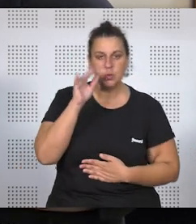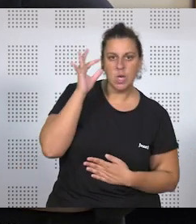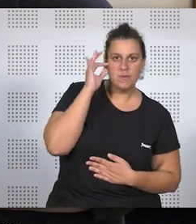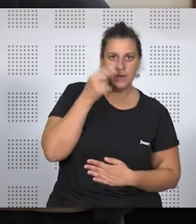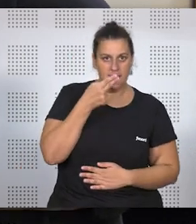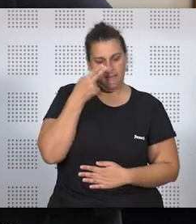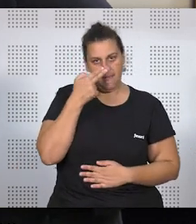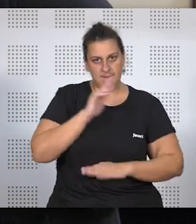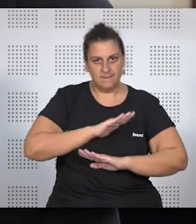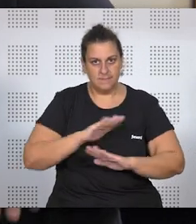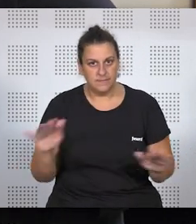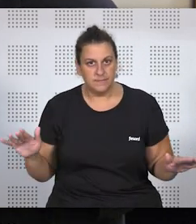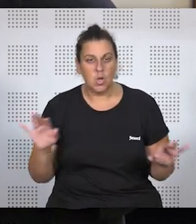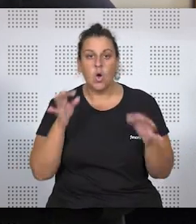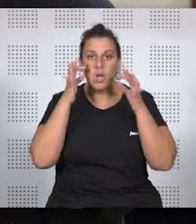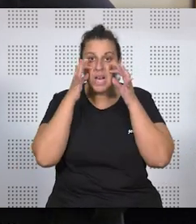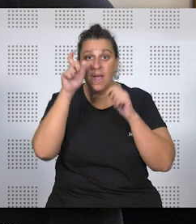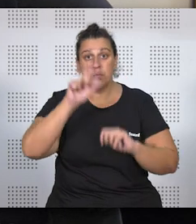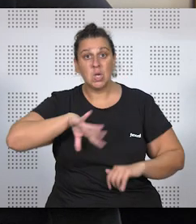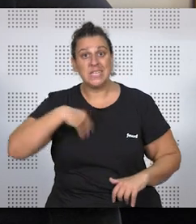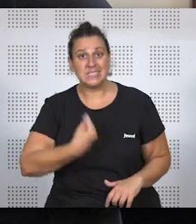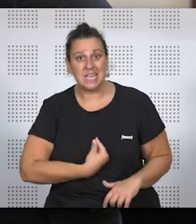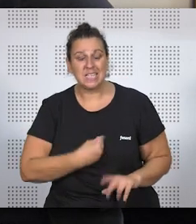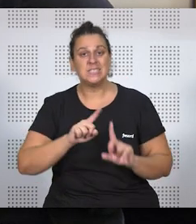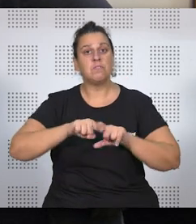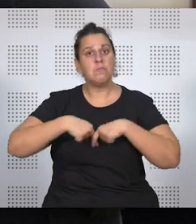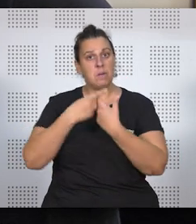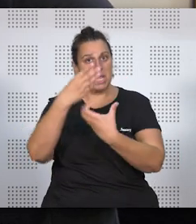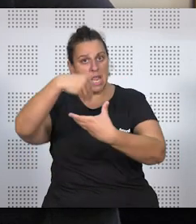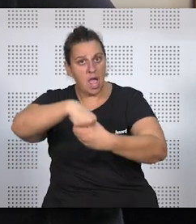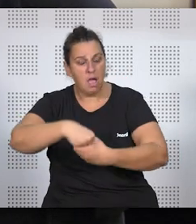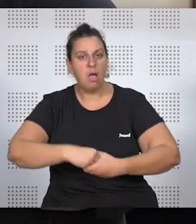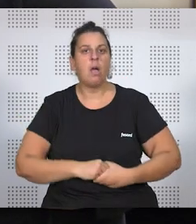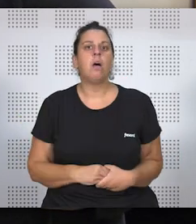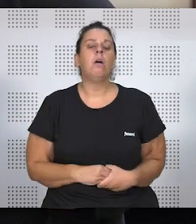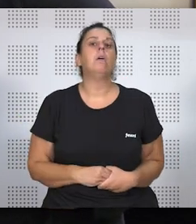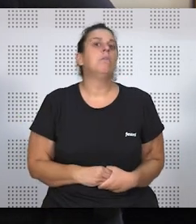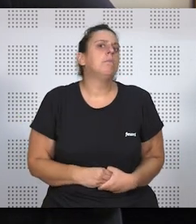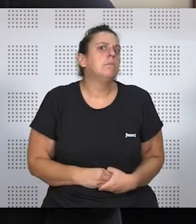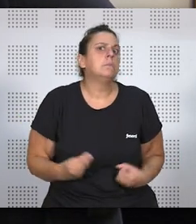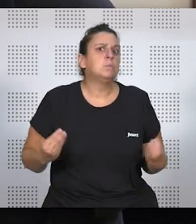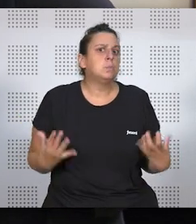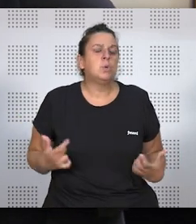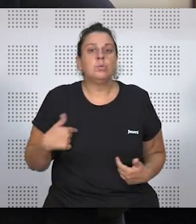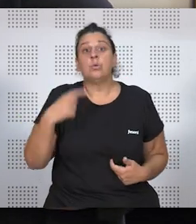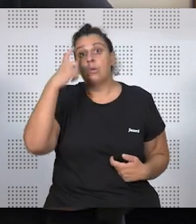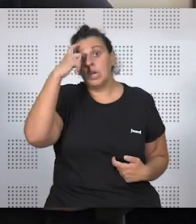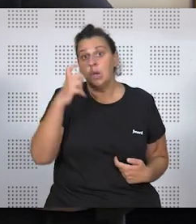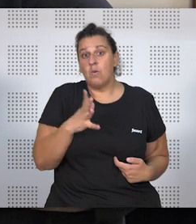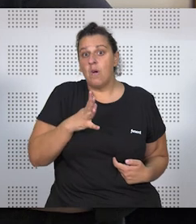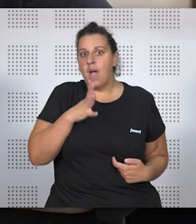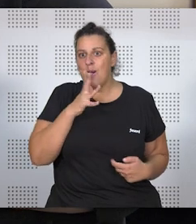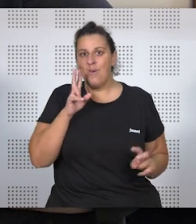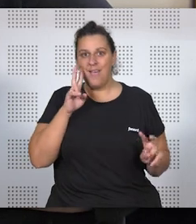interesantísimas, o plantea la realidad de personas trans en el seno de una familia, y bueno, yo creo que ahora están